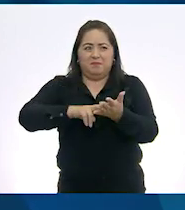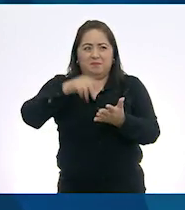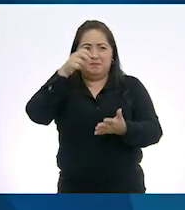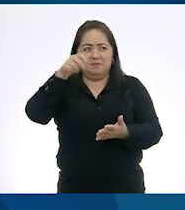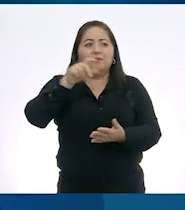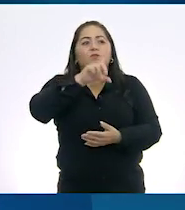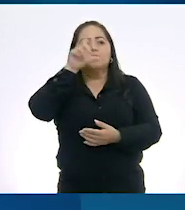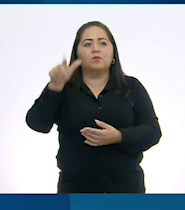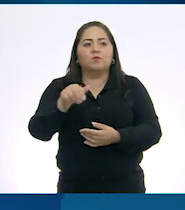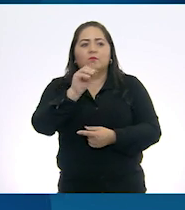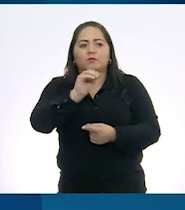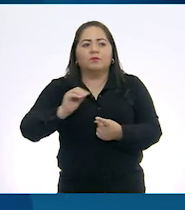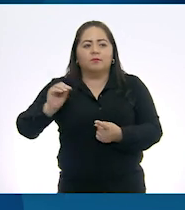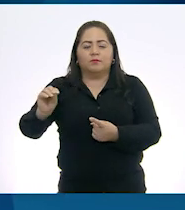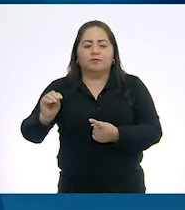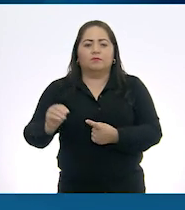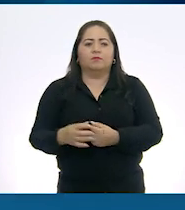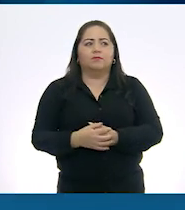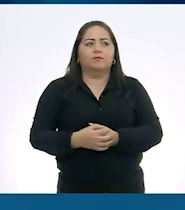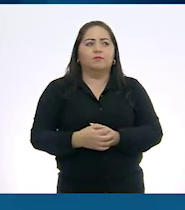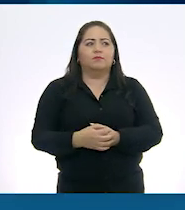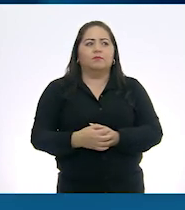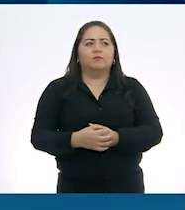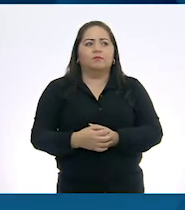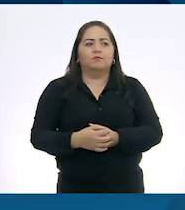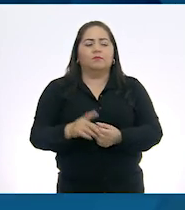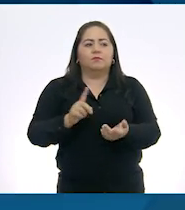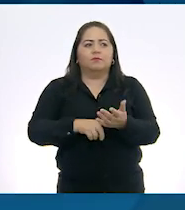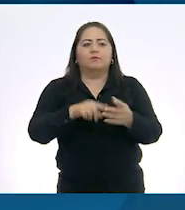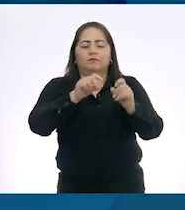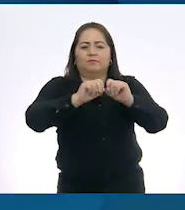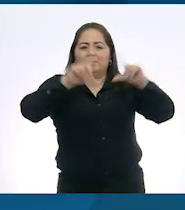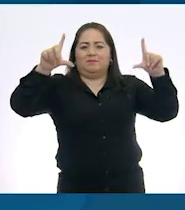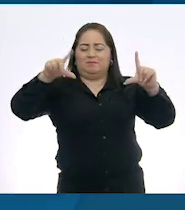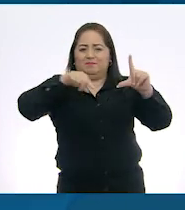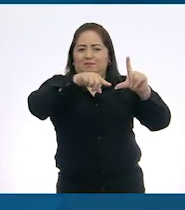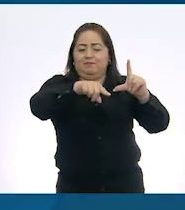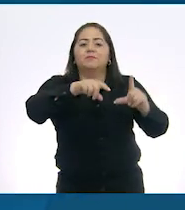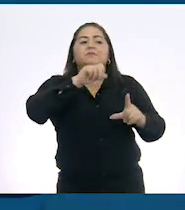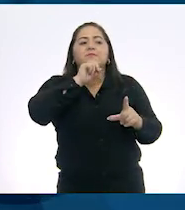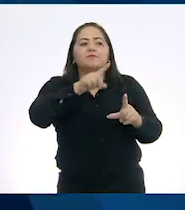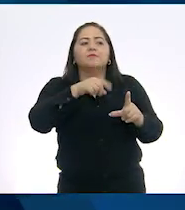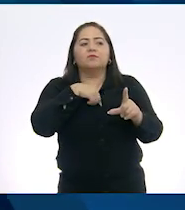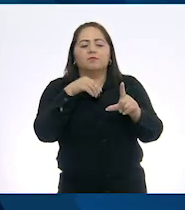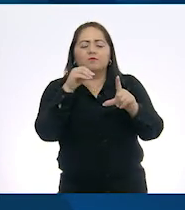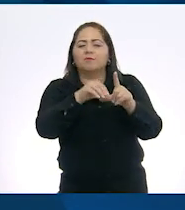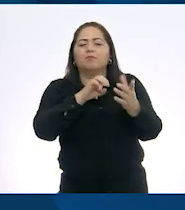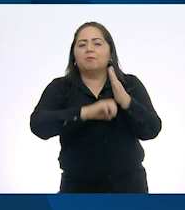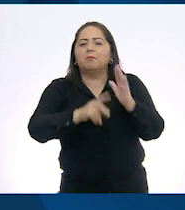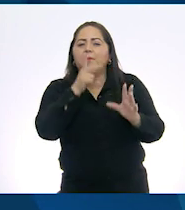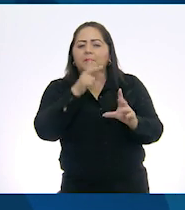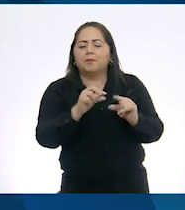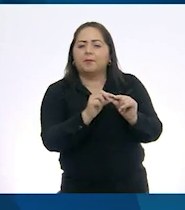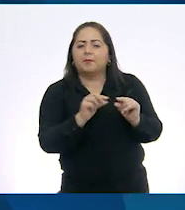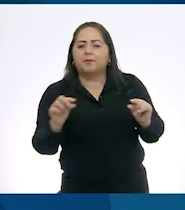le doy a Descargar. Me sale esta ventana y voy a poner, por ejemplo,